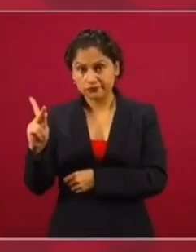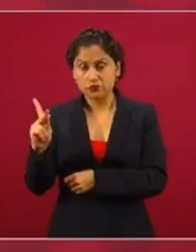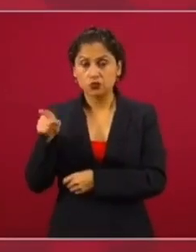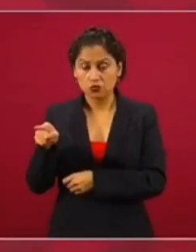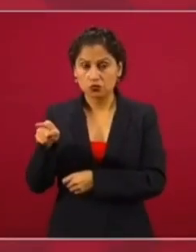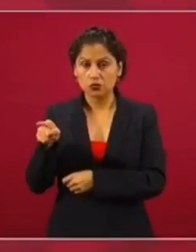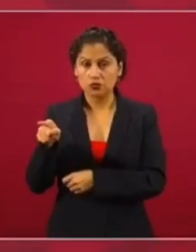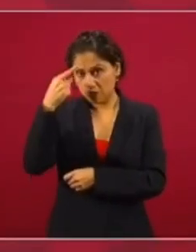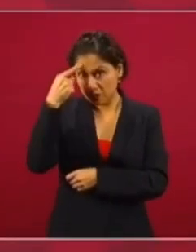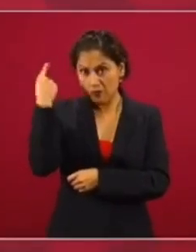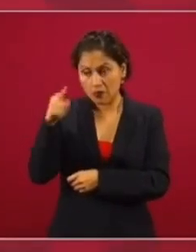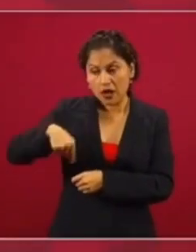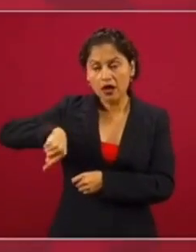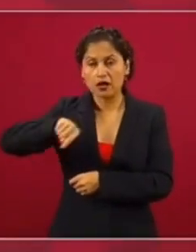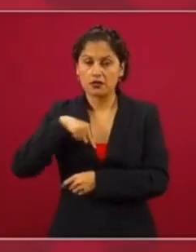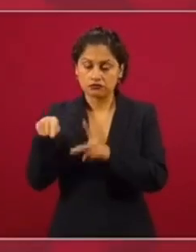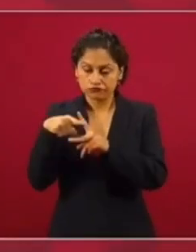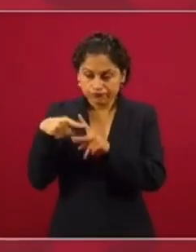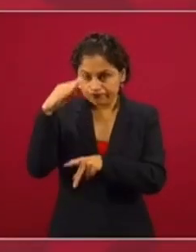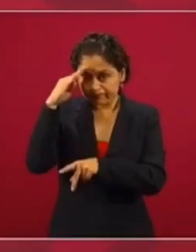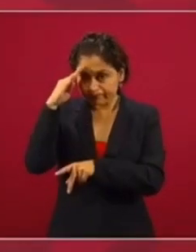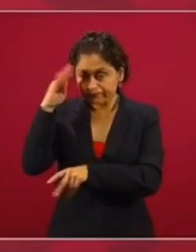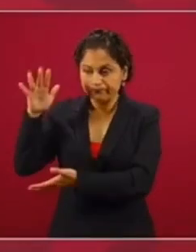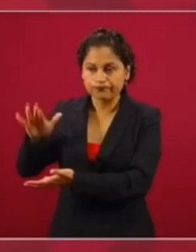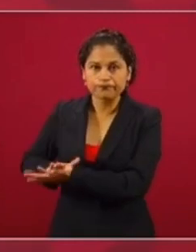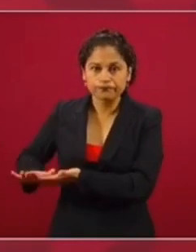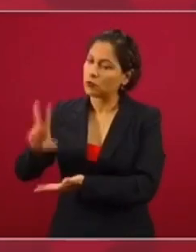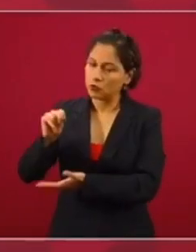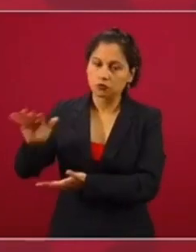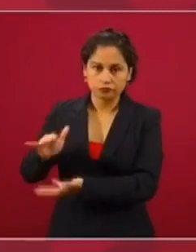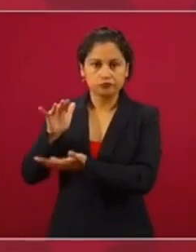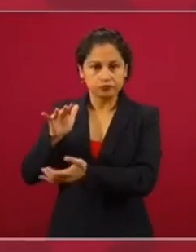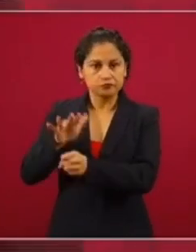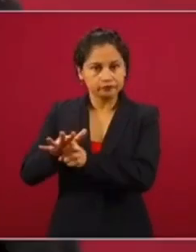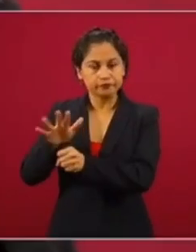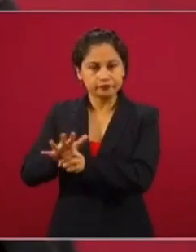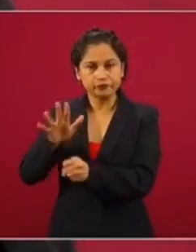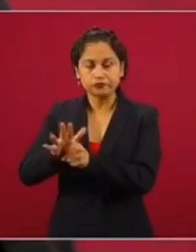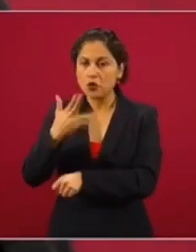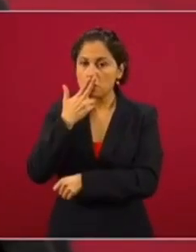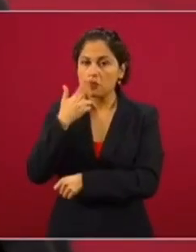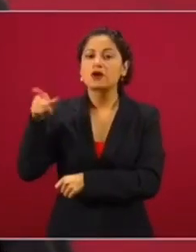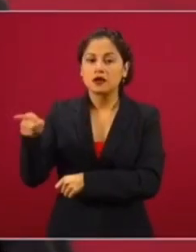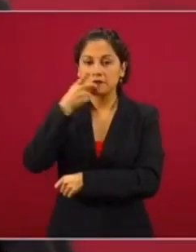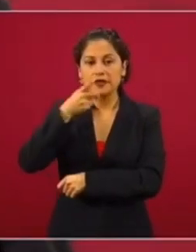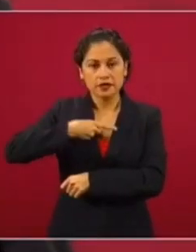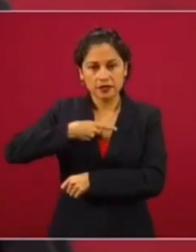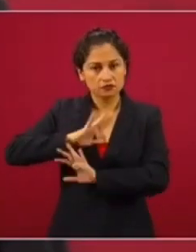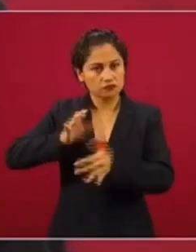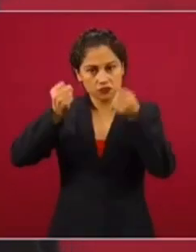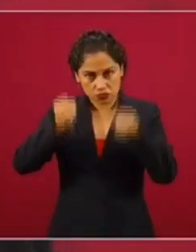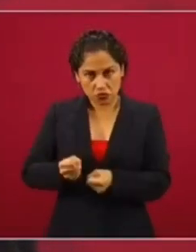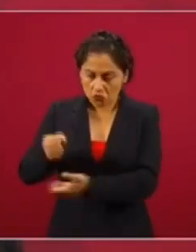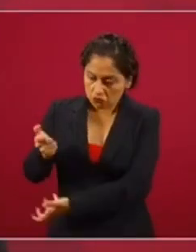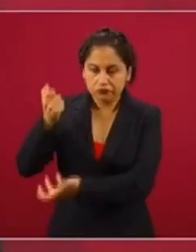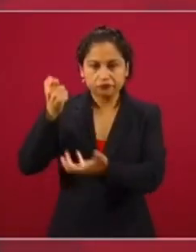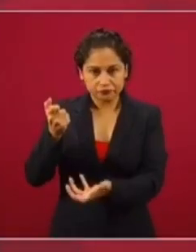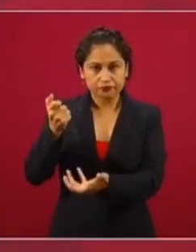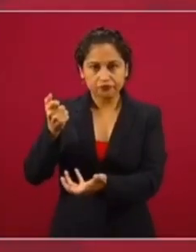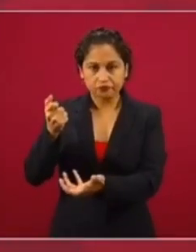para hacer la proyección, que no nos falten los recursos. Y me garantizaron que tenemos recursos